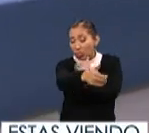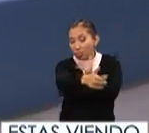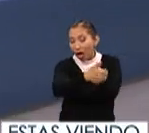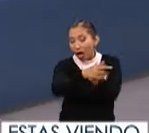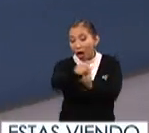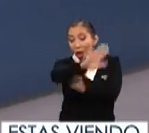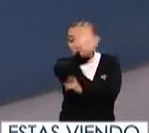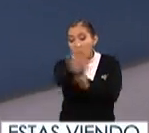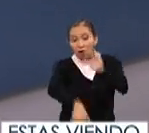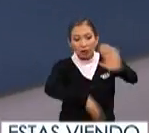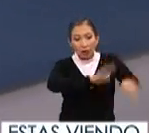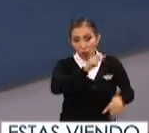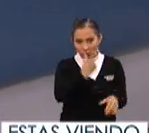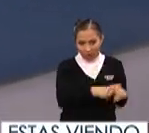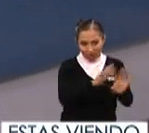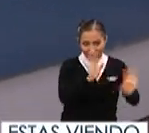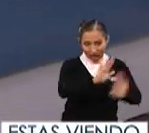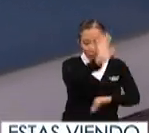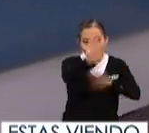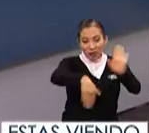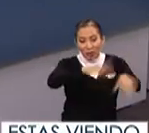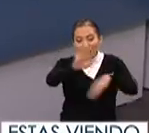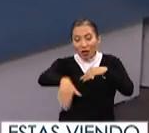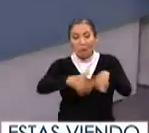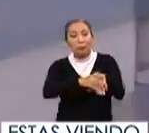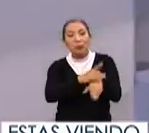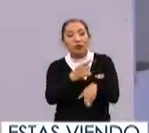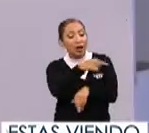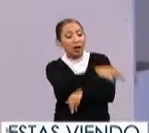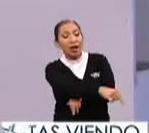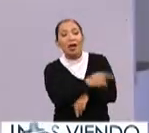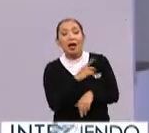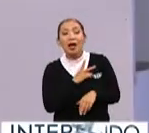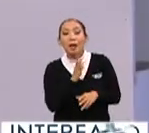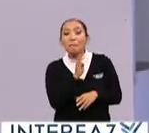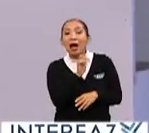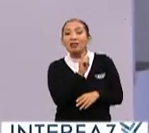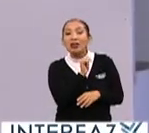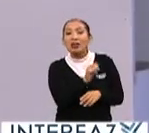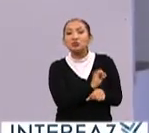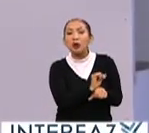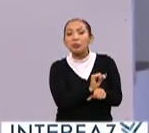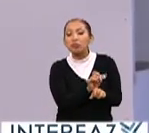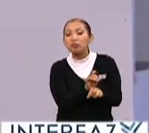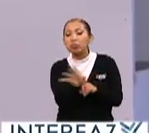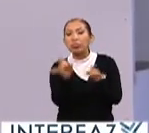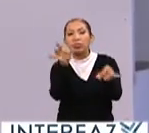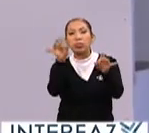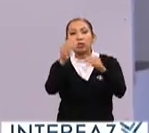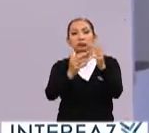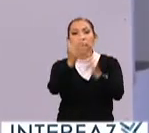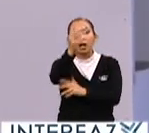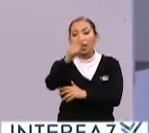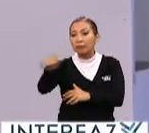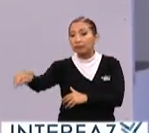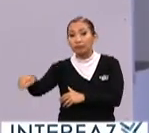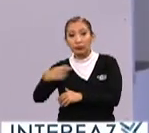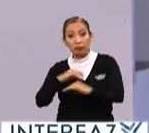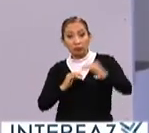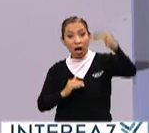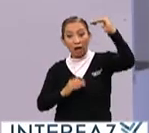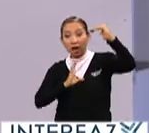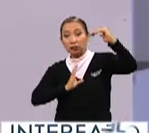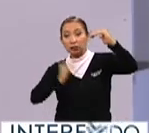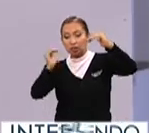las muertes no enfermedades las muertes ocasionadas por este tipo de bacterias van a rebasar por mucho a las producidas por